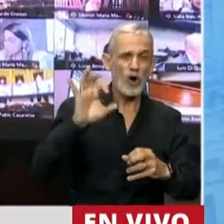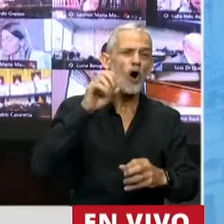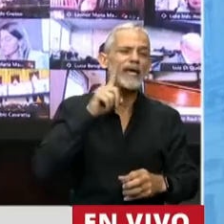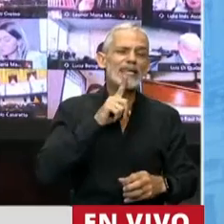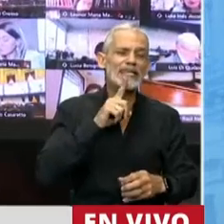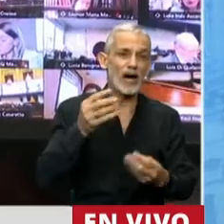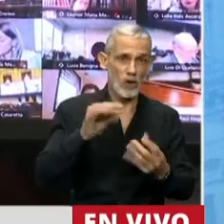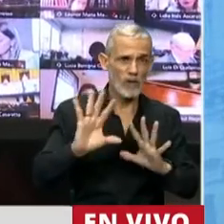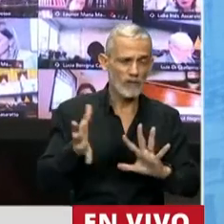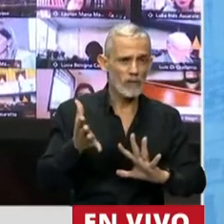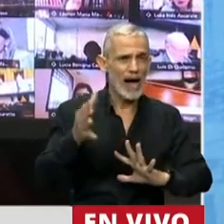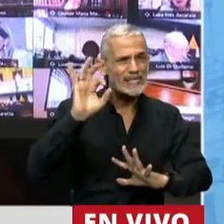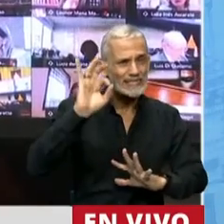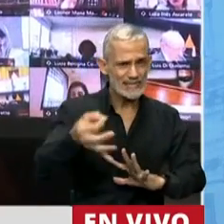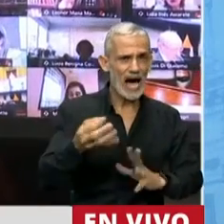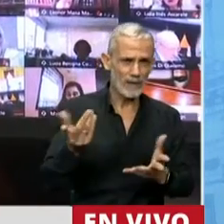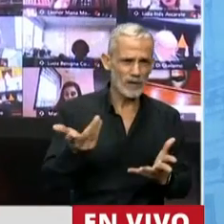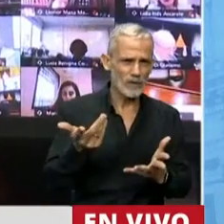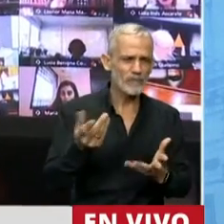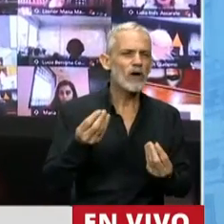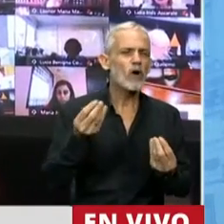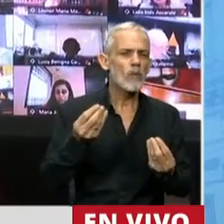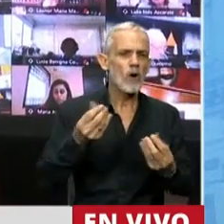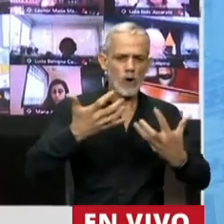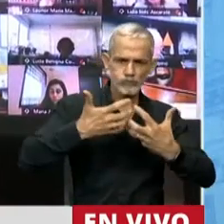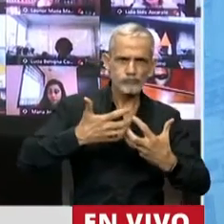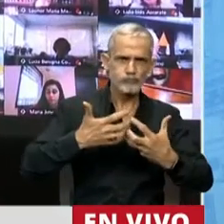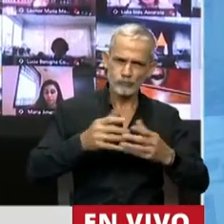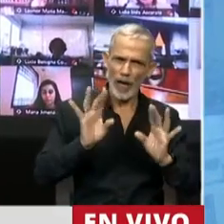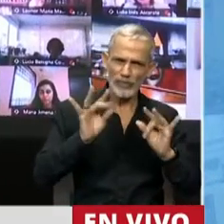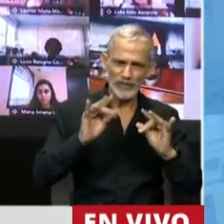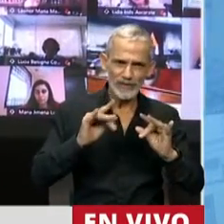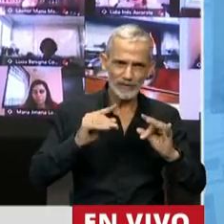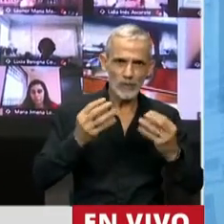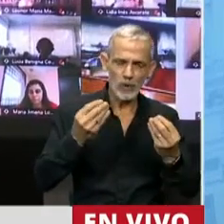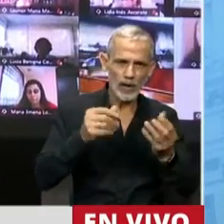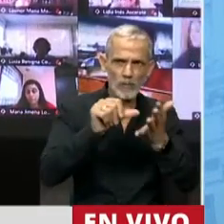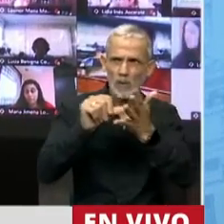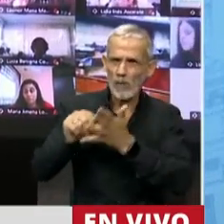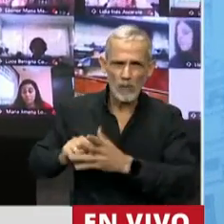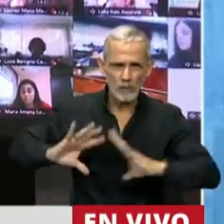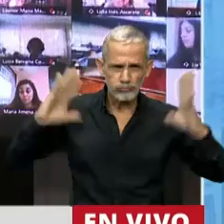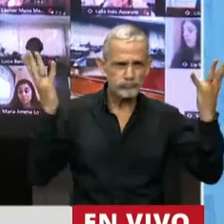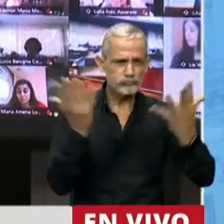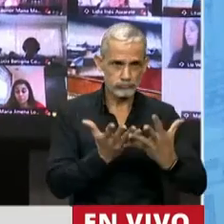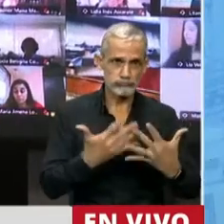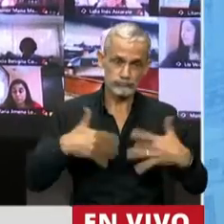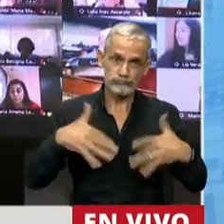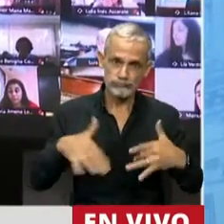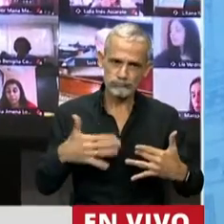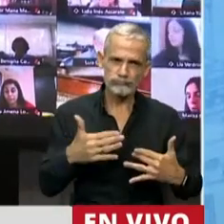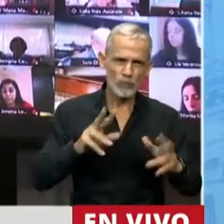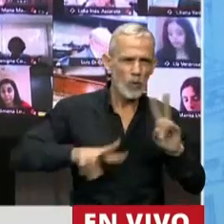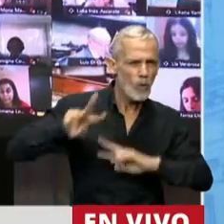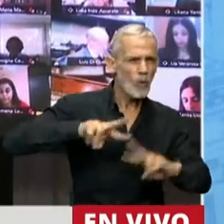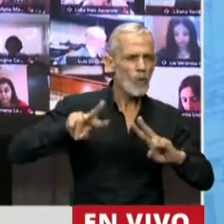pueden llegar a percibir, es un funcionamiento complejo porque se trata nada más ni nada menos que de